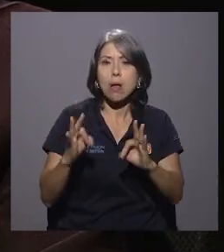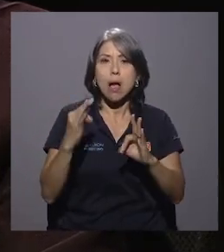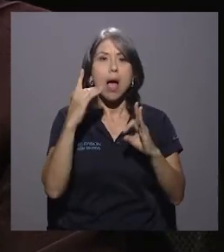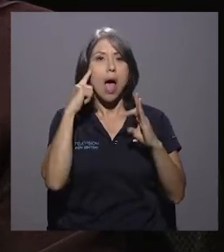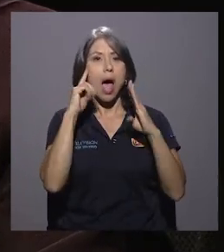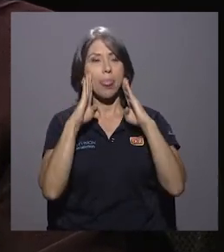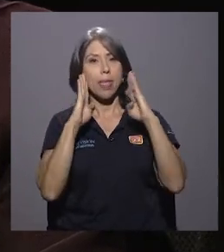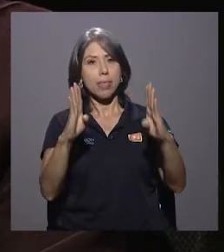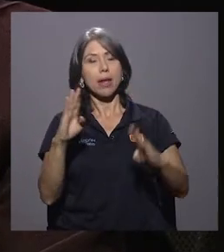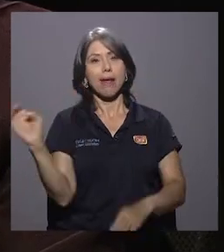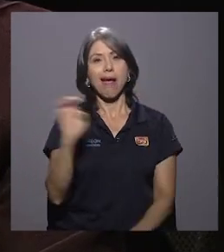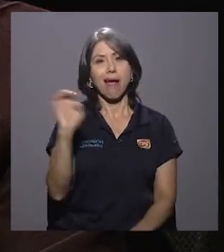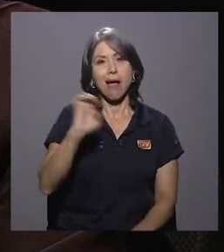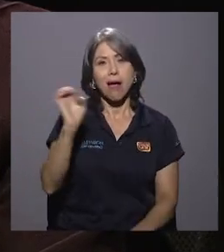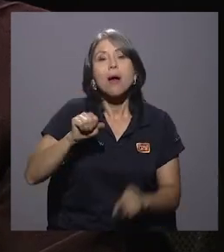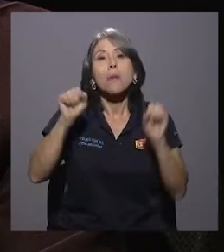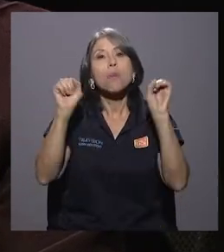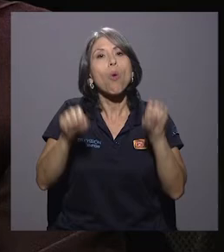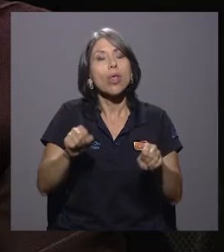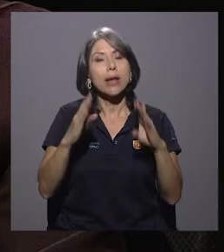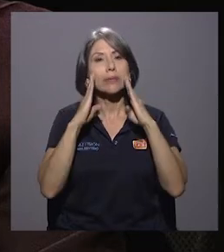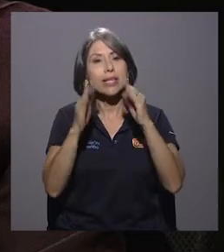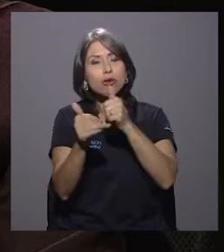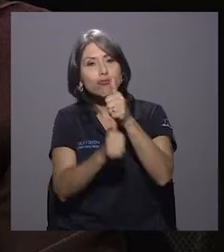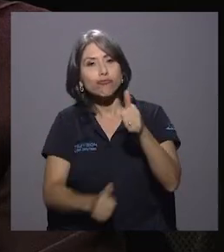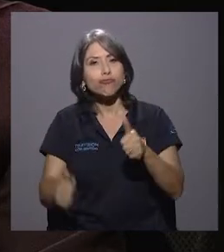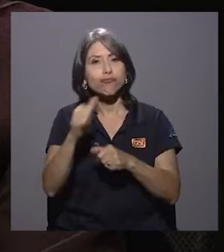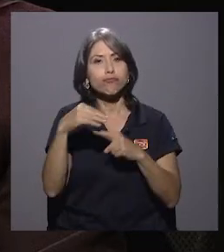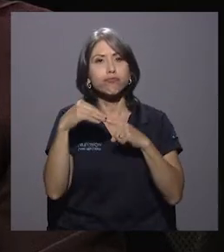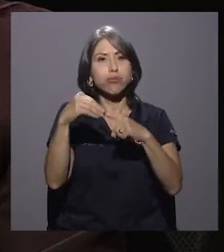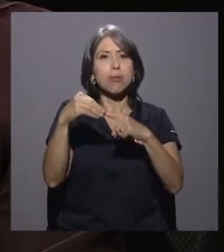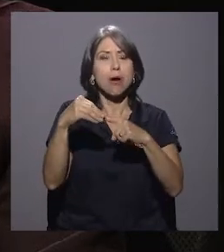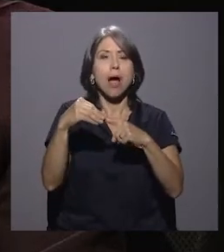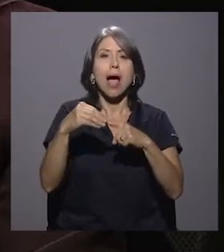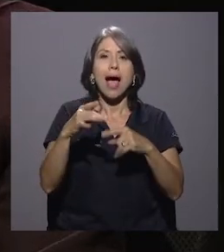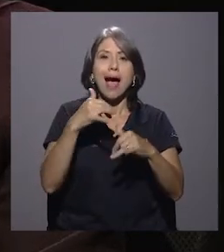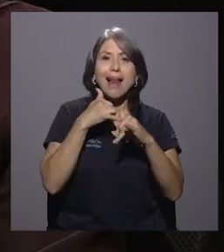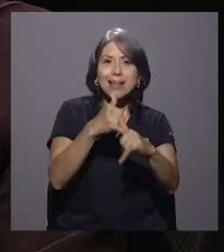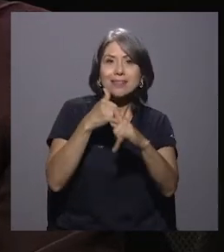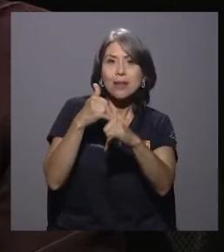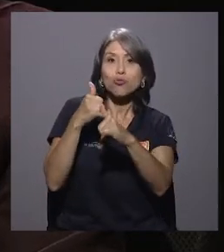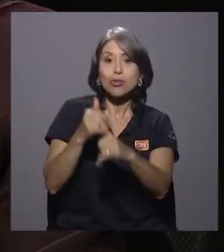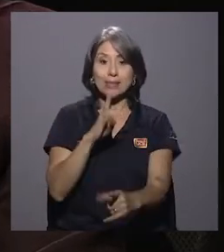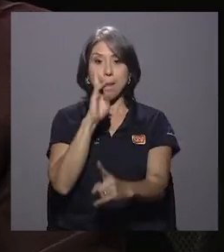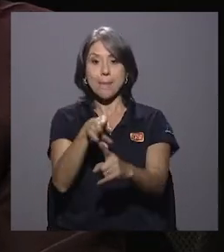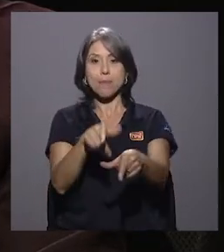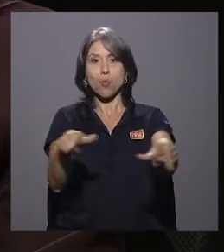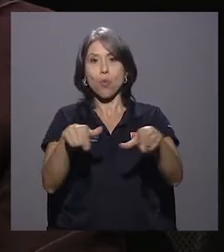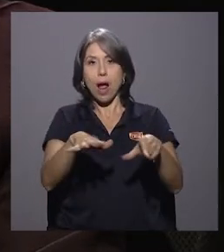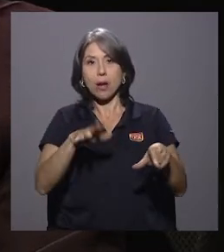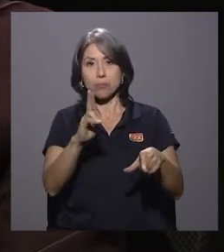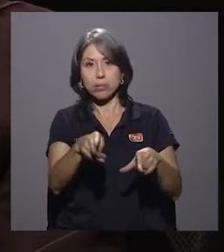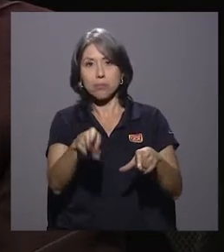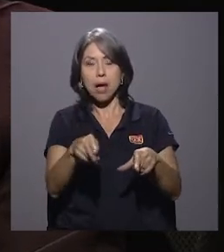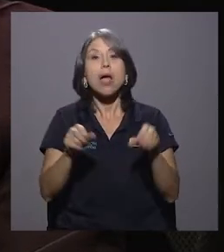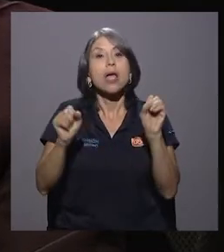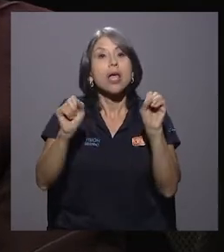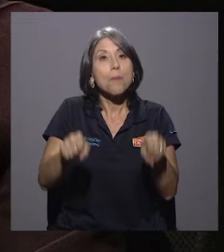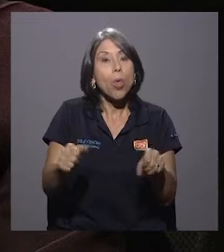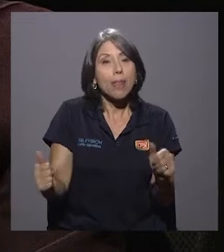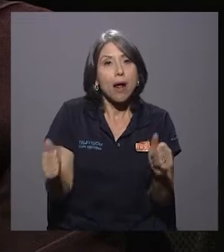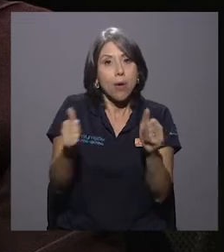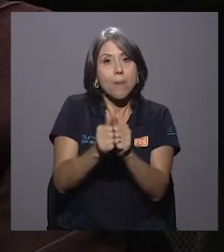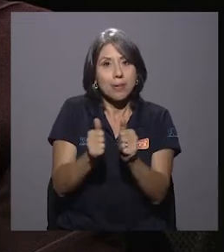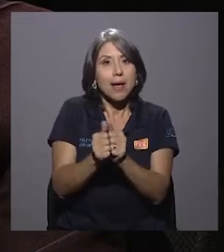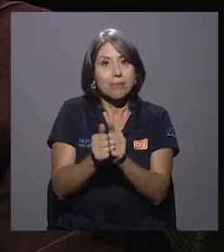poderle dar la atención prioritaria a las denuncias in situ, ¿verdad? Y poder acompañar, que esas otras